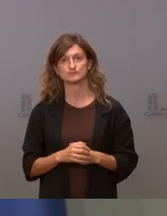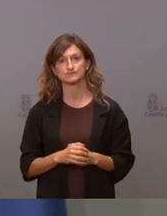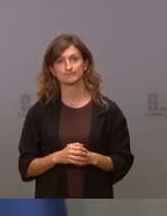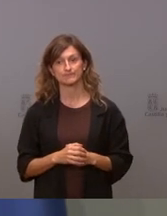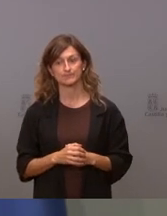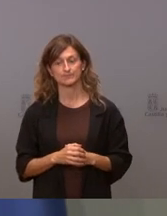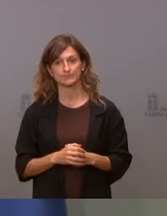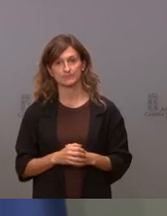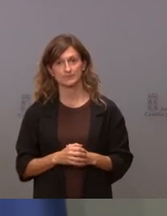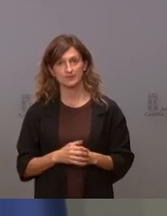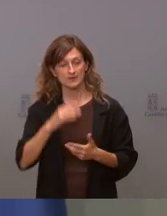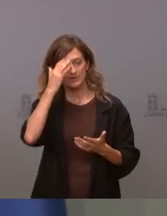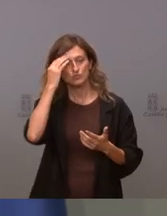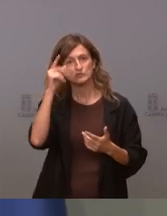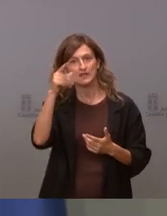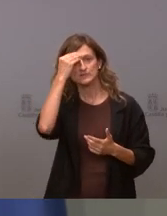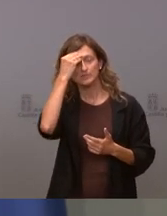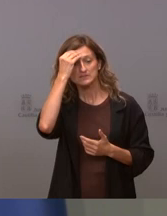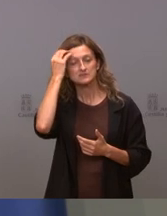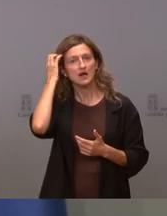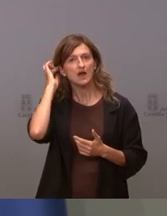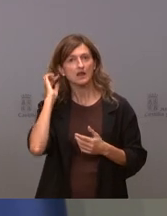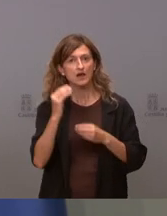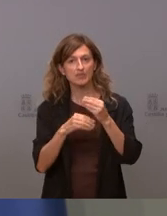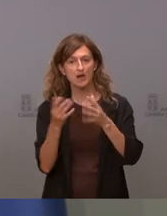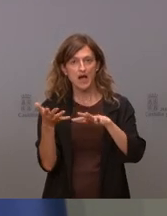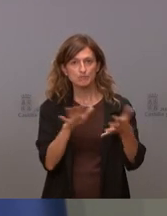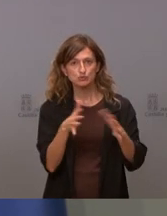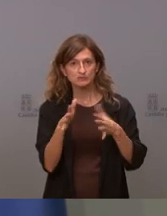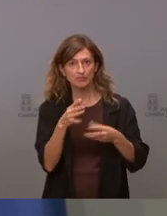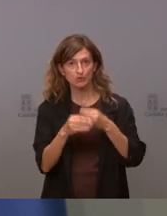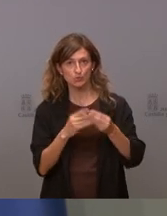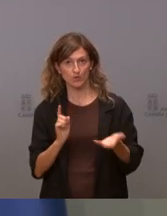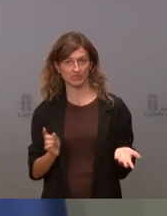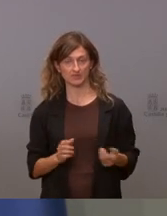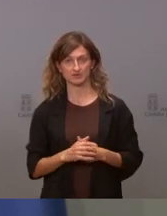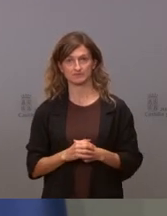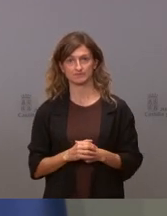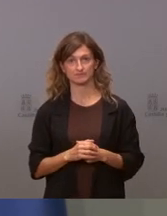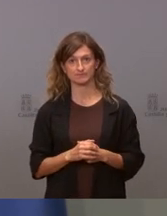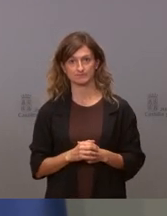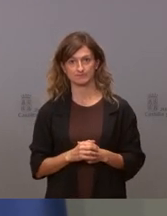ahora no pensará nadie que nosotros estamos haciendo esto por aproximación ¿no?